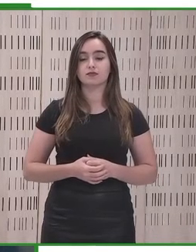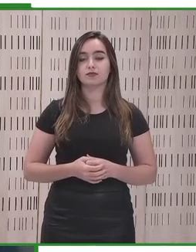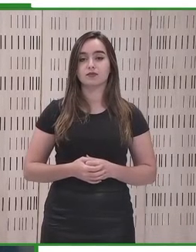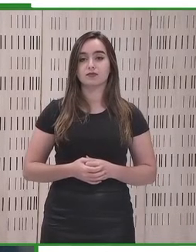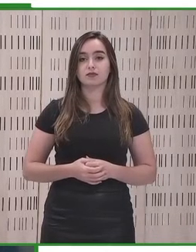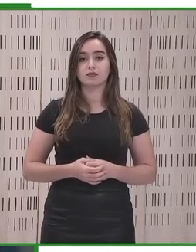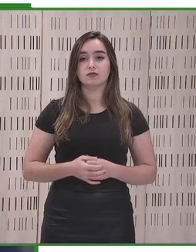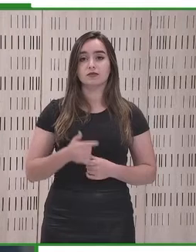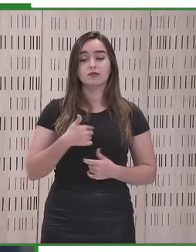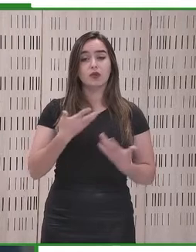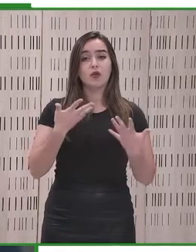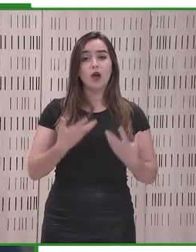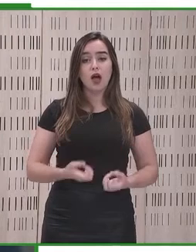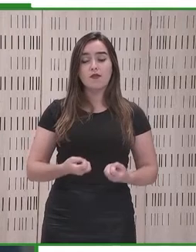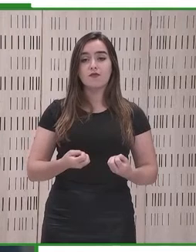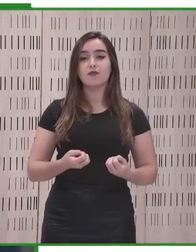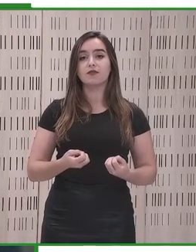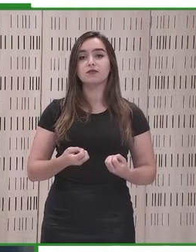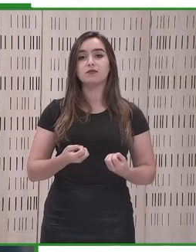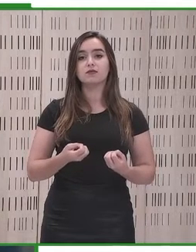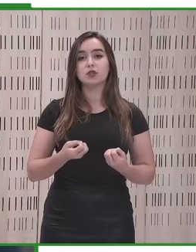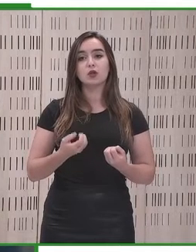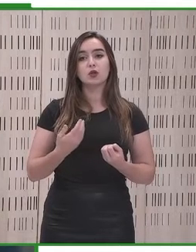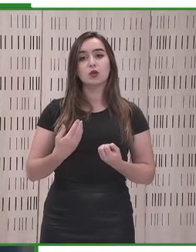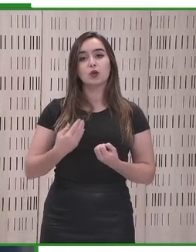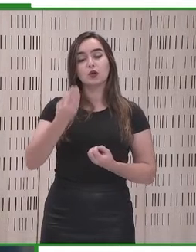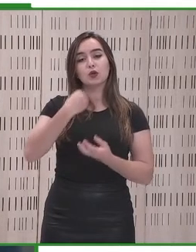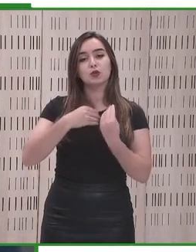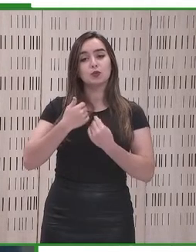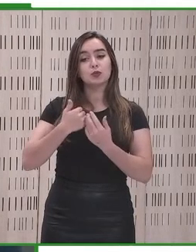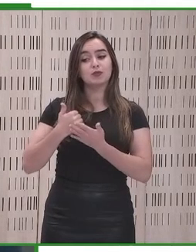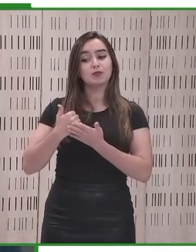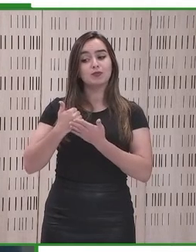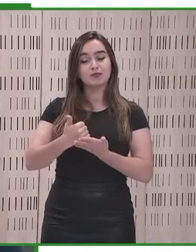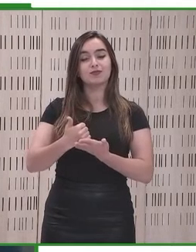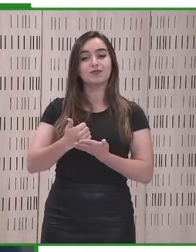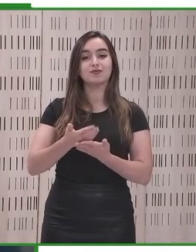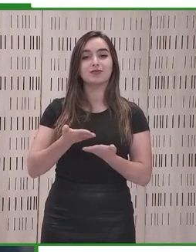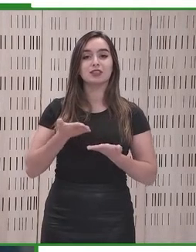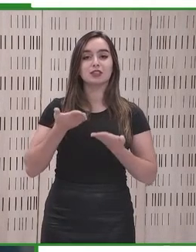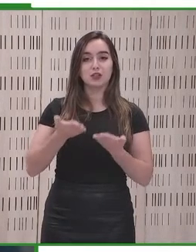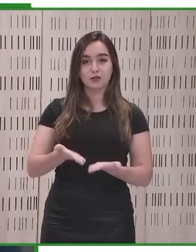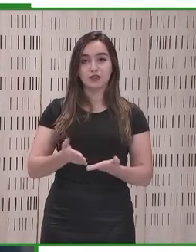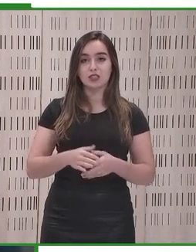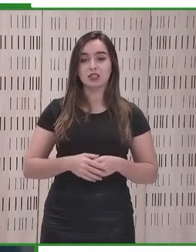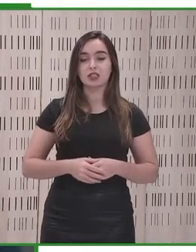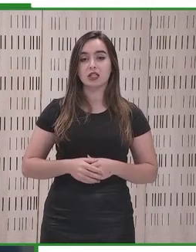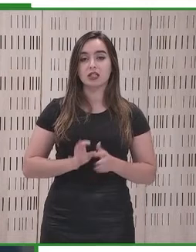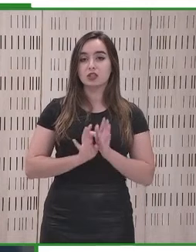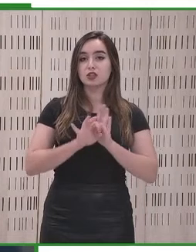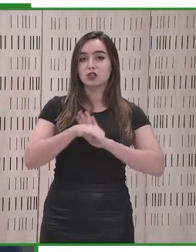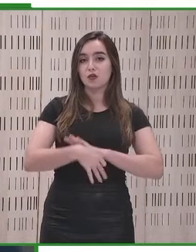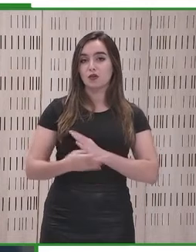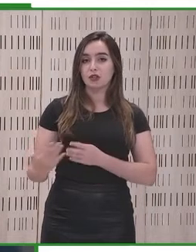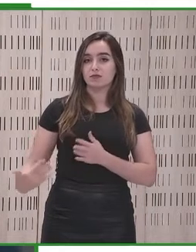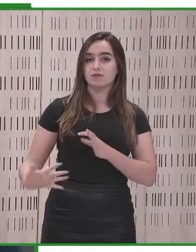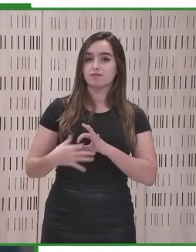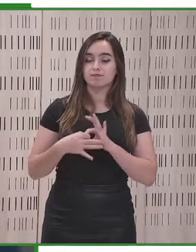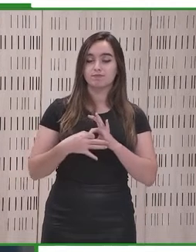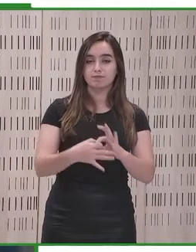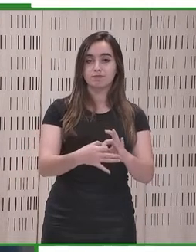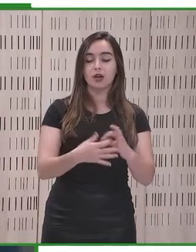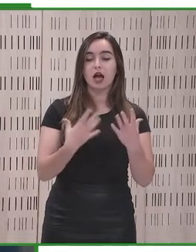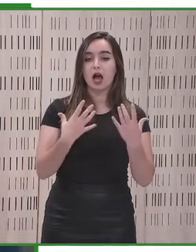etc. También nos encontramos con servicios públicos de apoyo